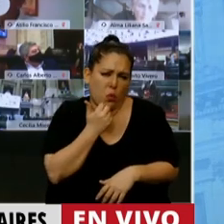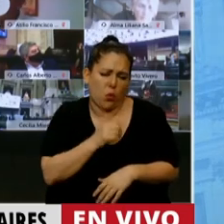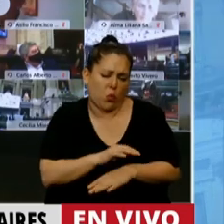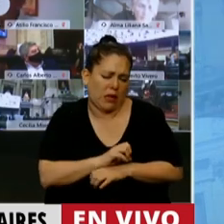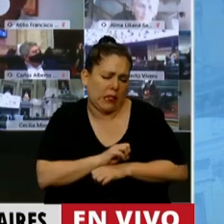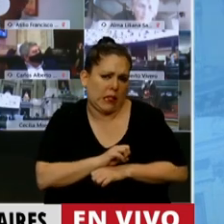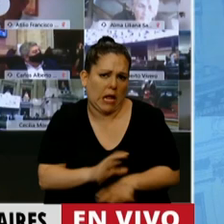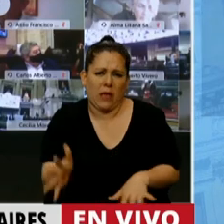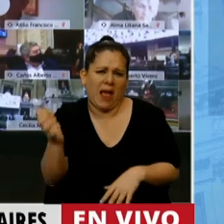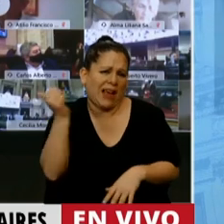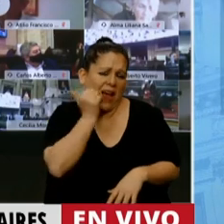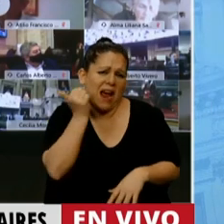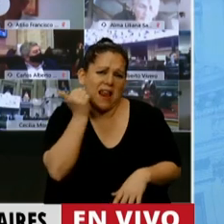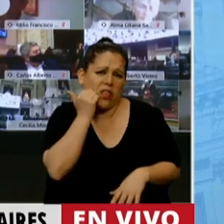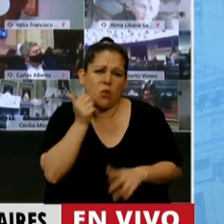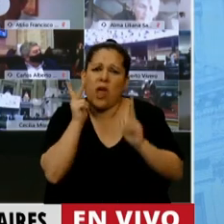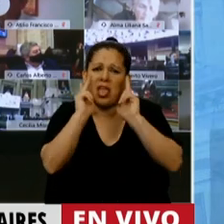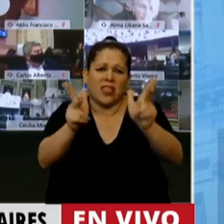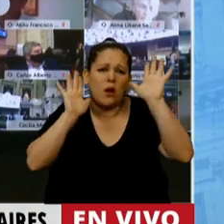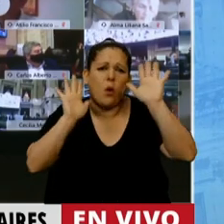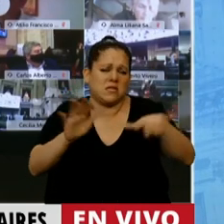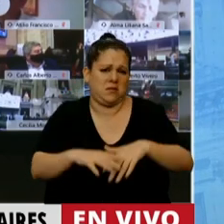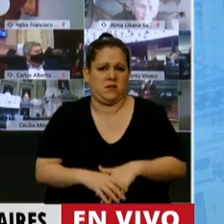visto tamaña caradurez? Y lo tengo que decir así.